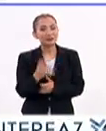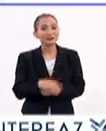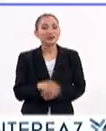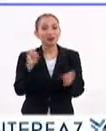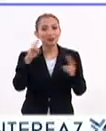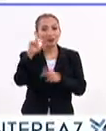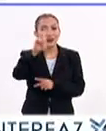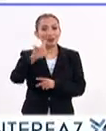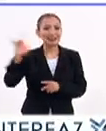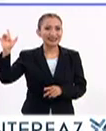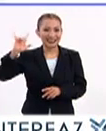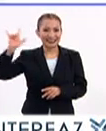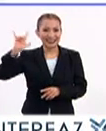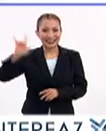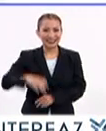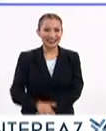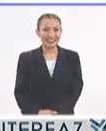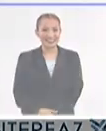Yebra, nos vemos el lunes.